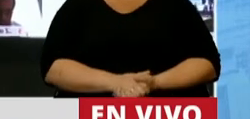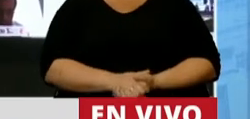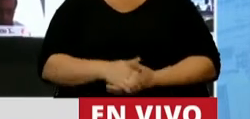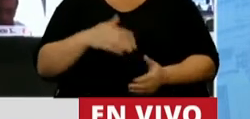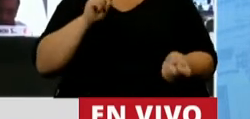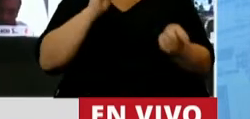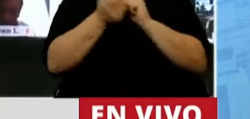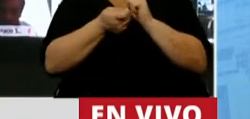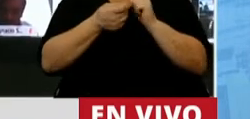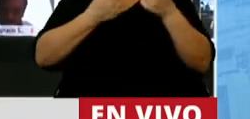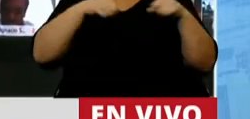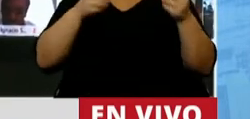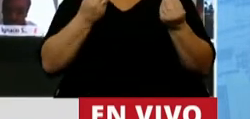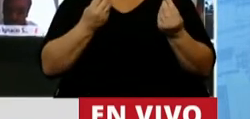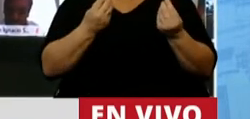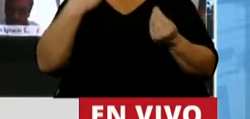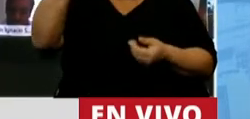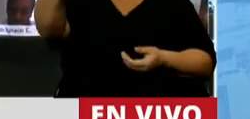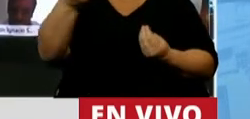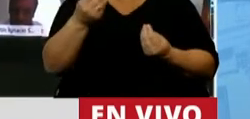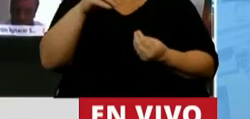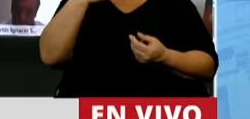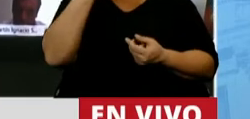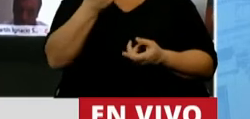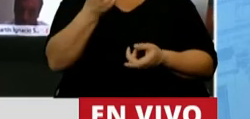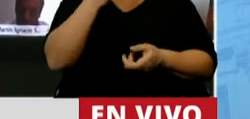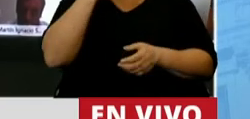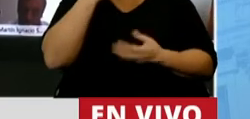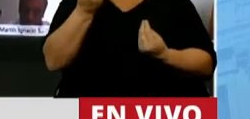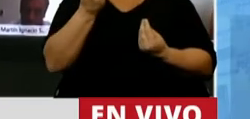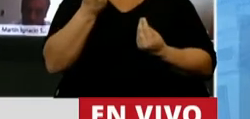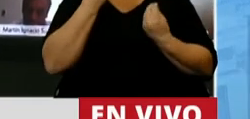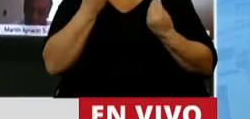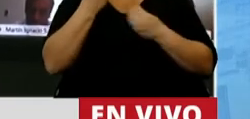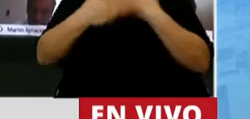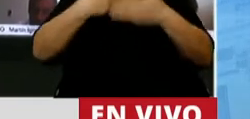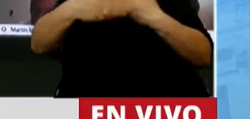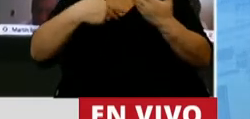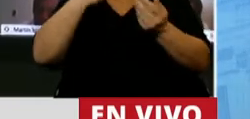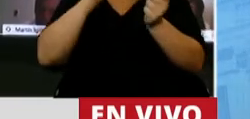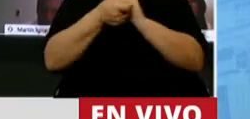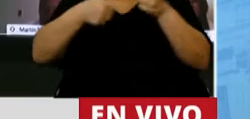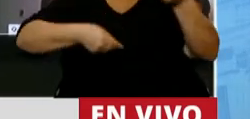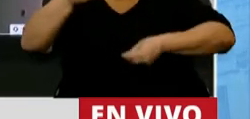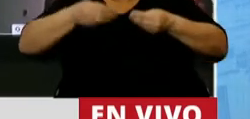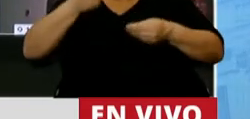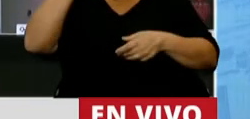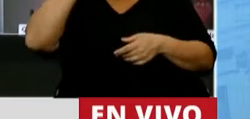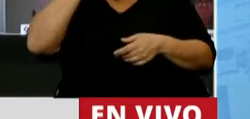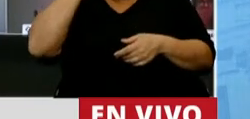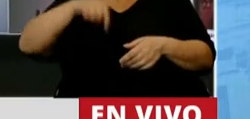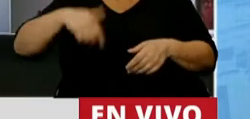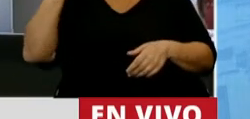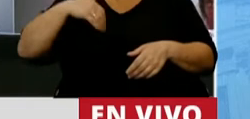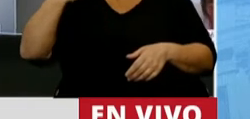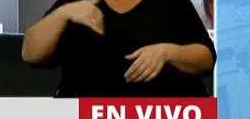rumbo distinto sería que empecemos a ver al menos los indicios de ese rumbo distinto en este presupuesto con la idea de tener en